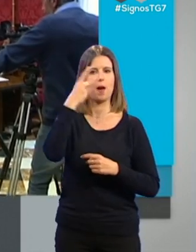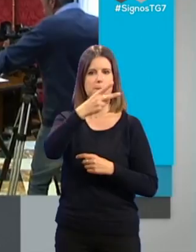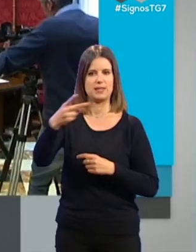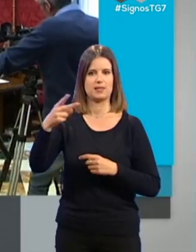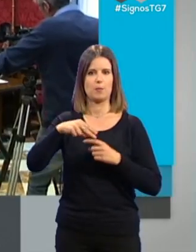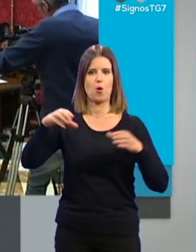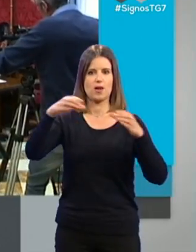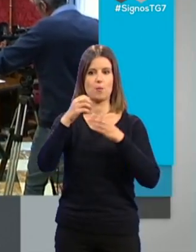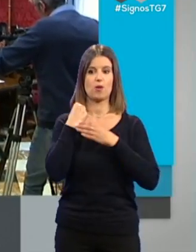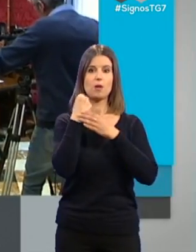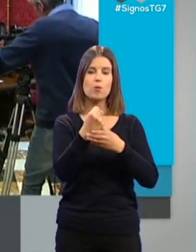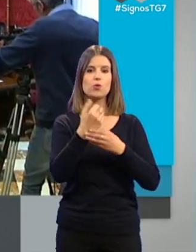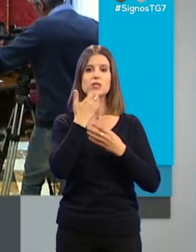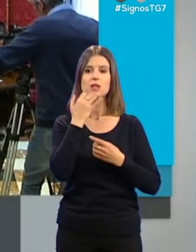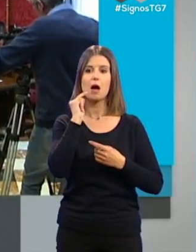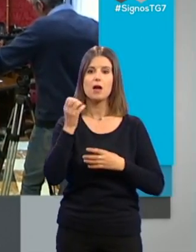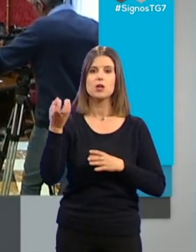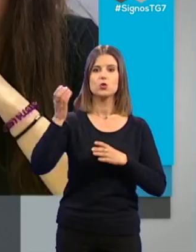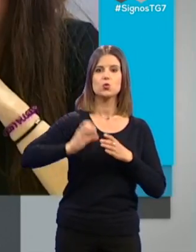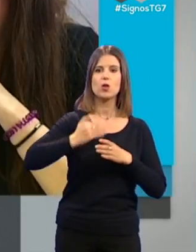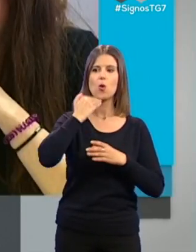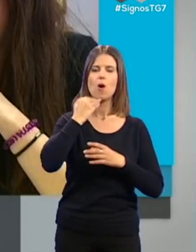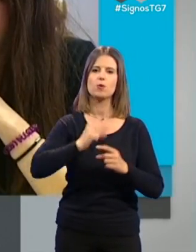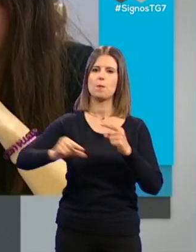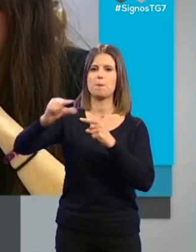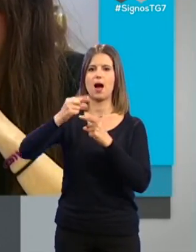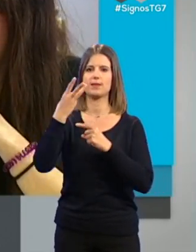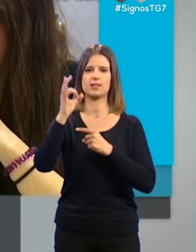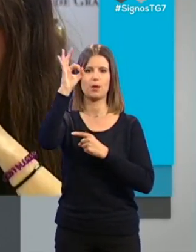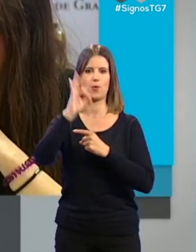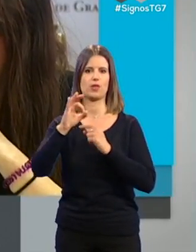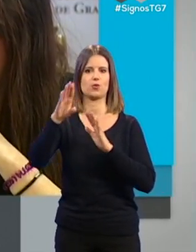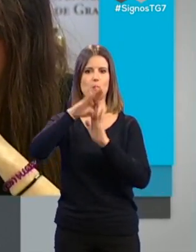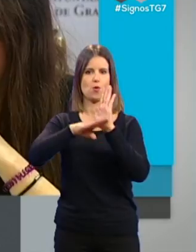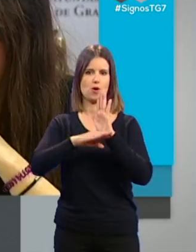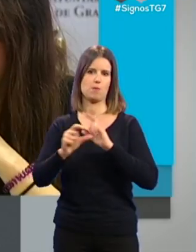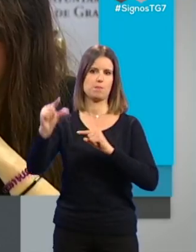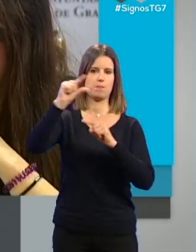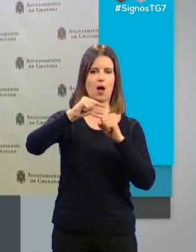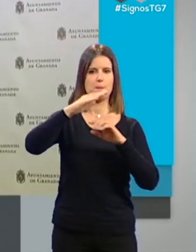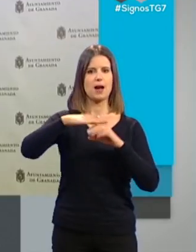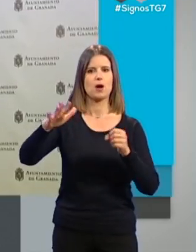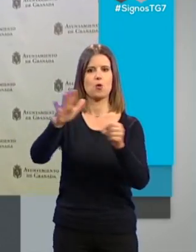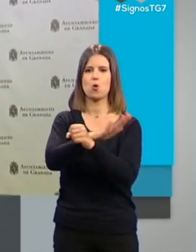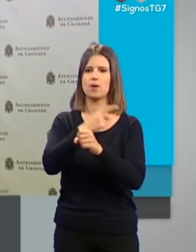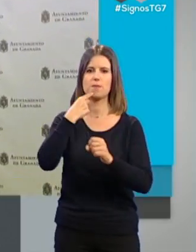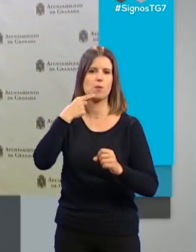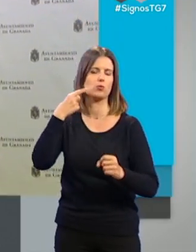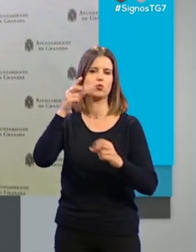semanal por parte del equipo de apoyo y, en caso de contar con ingresos, aportar el 30% al programa que pretende dar una respuesta definitiva